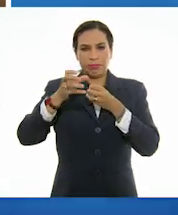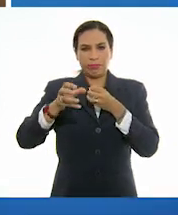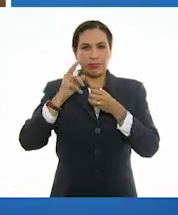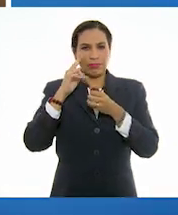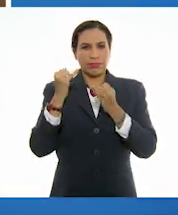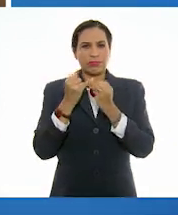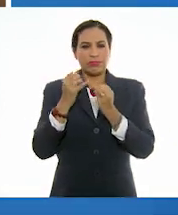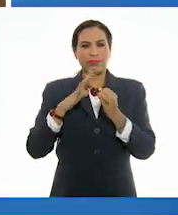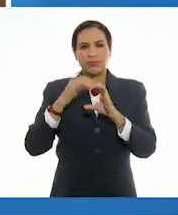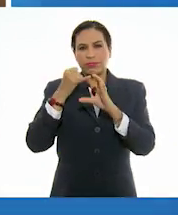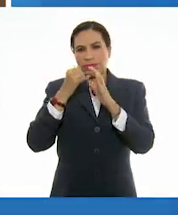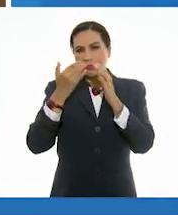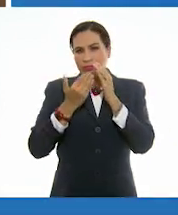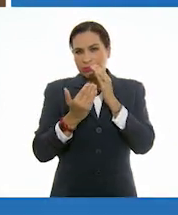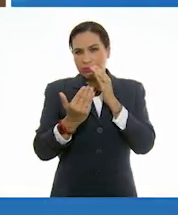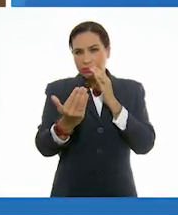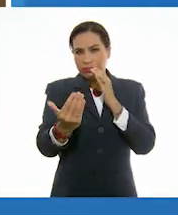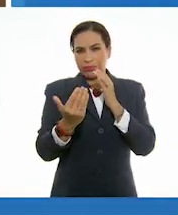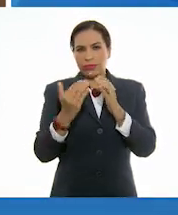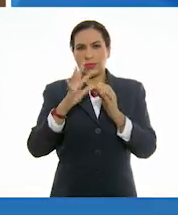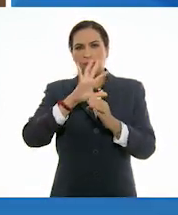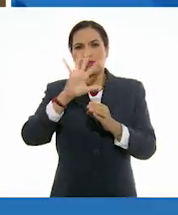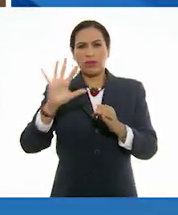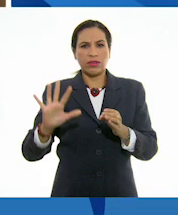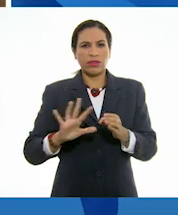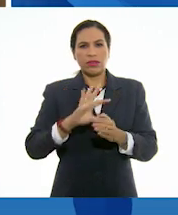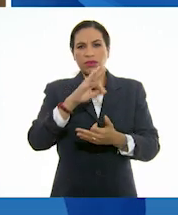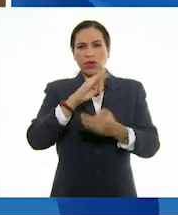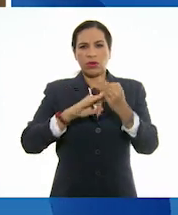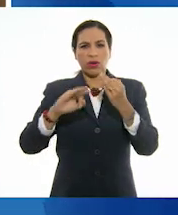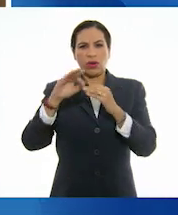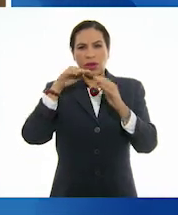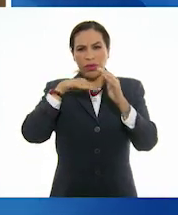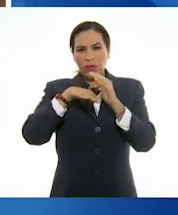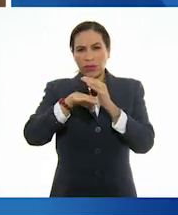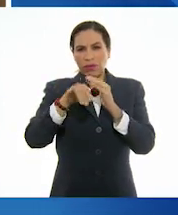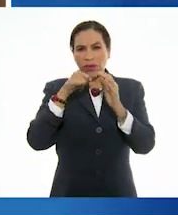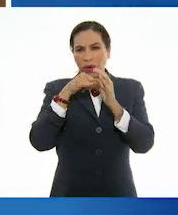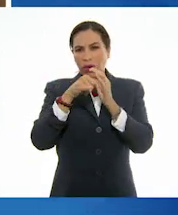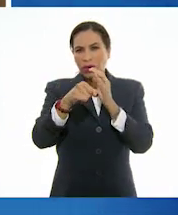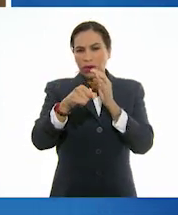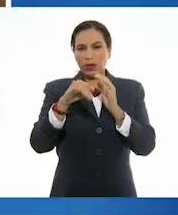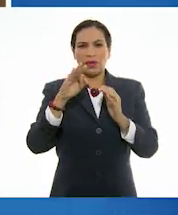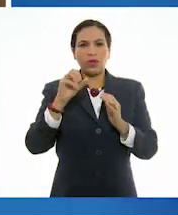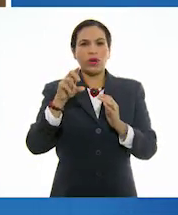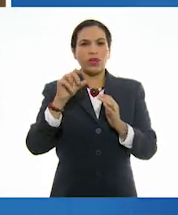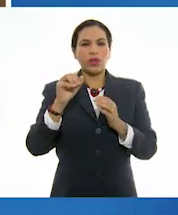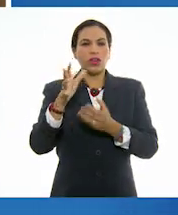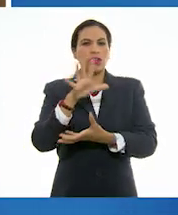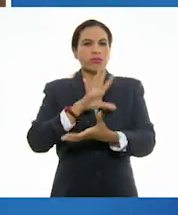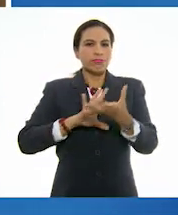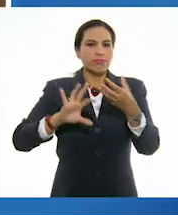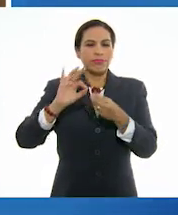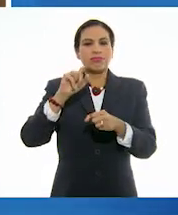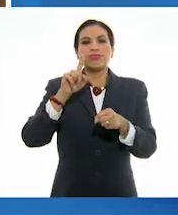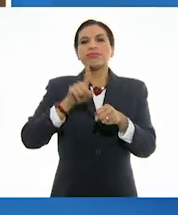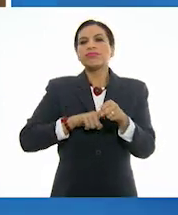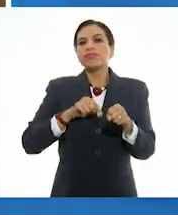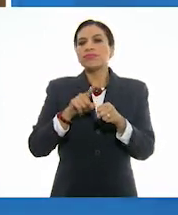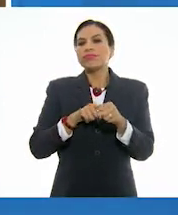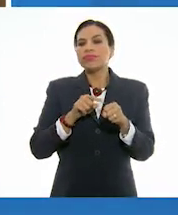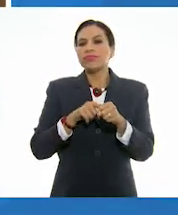sensación de profundidad, una sensación de armonía por todo el fondo de la combinación de colores,